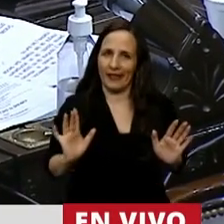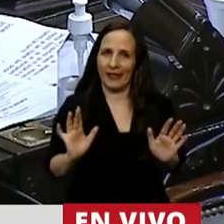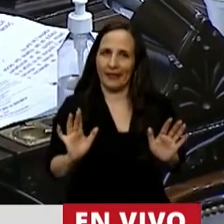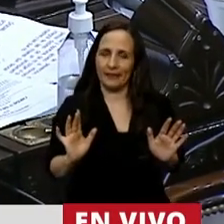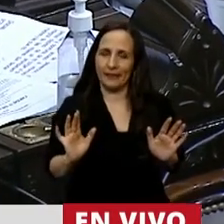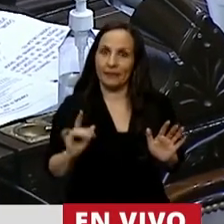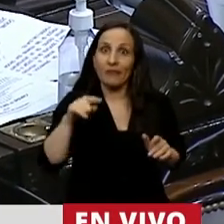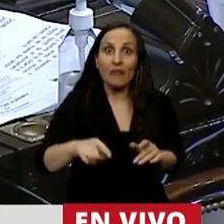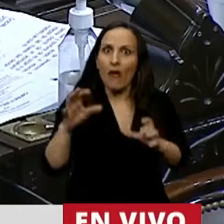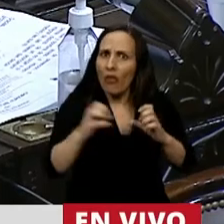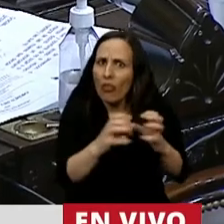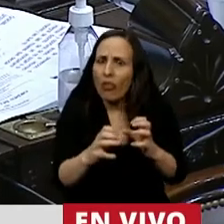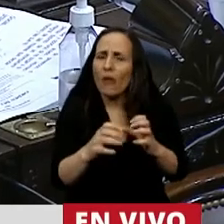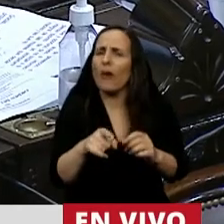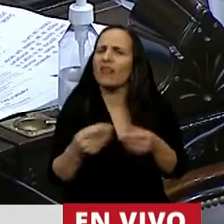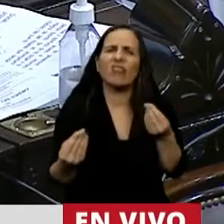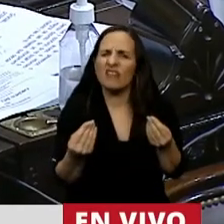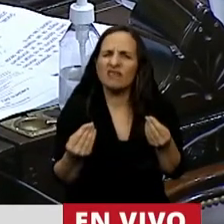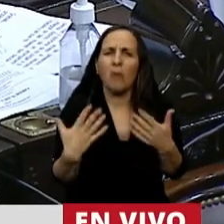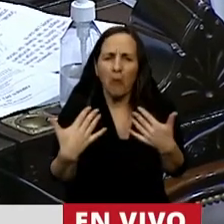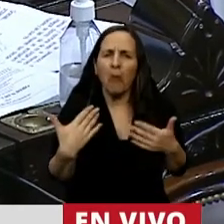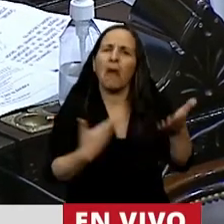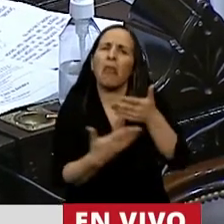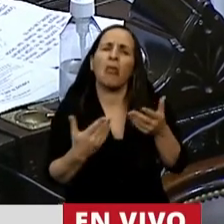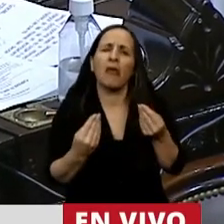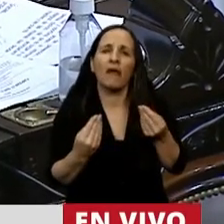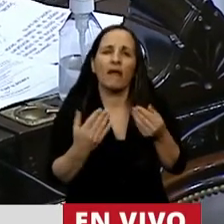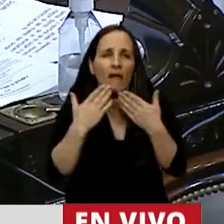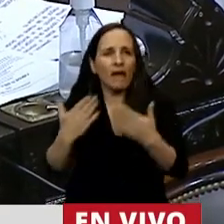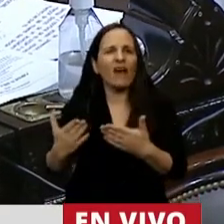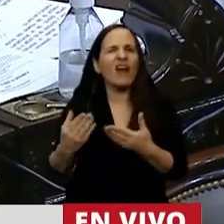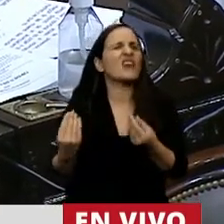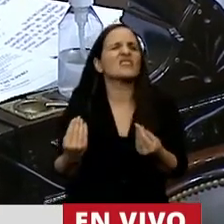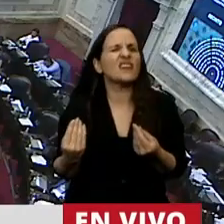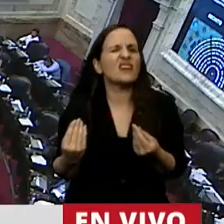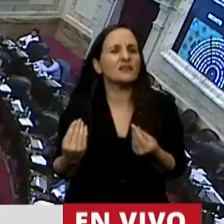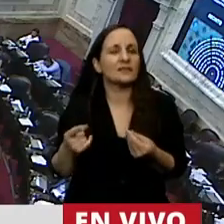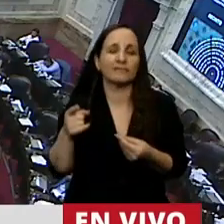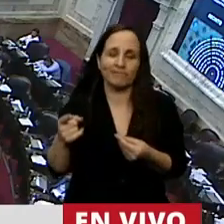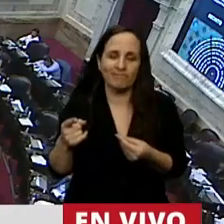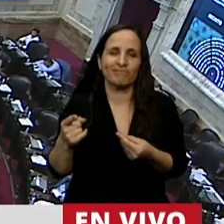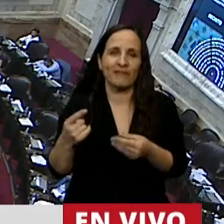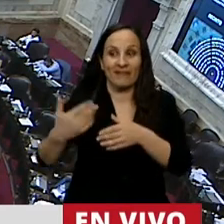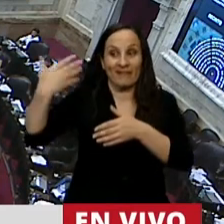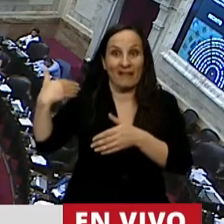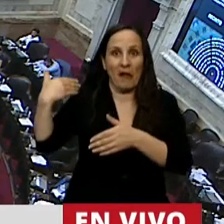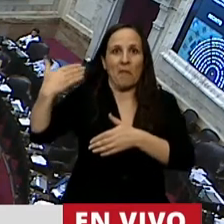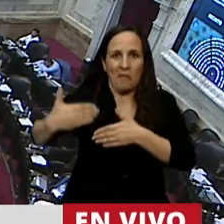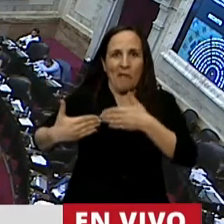Este debate también es posible porque es la continuidad de cada uno de los pasos dados,